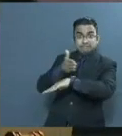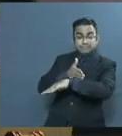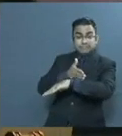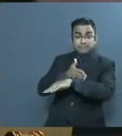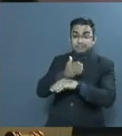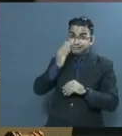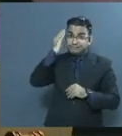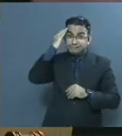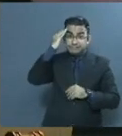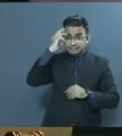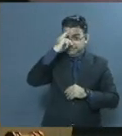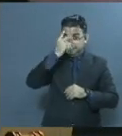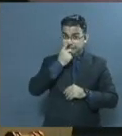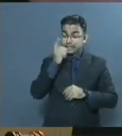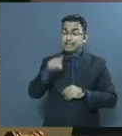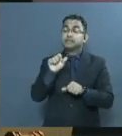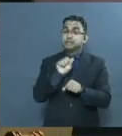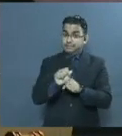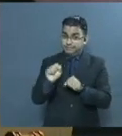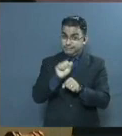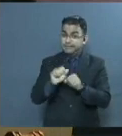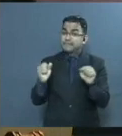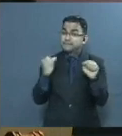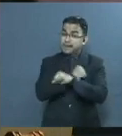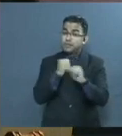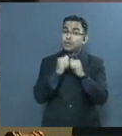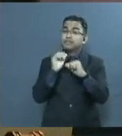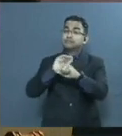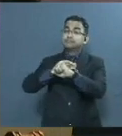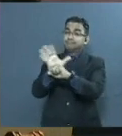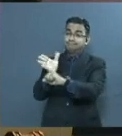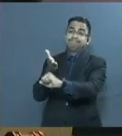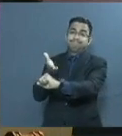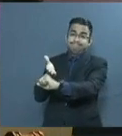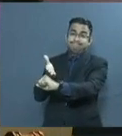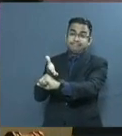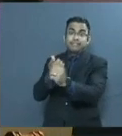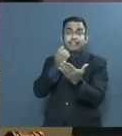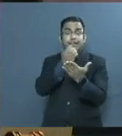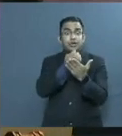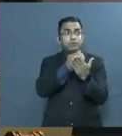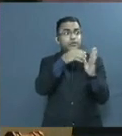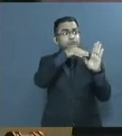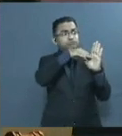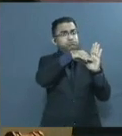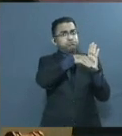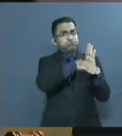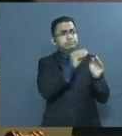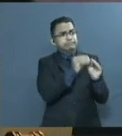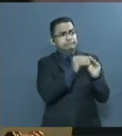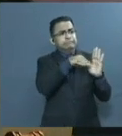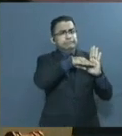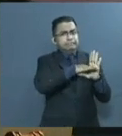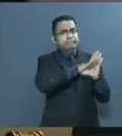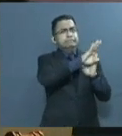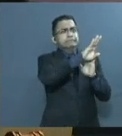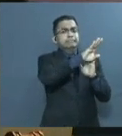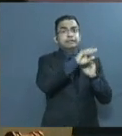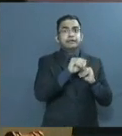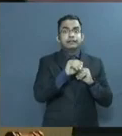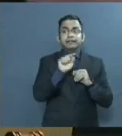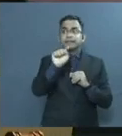recursos al servicio de la lucha contra la pandemia, la recuperación de la economía y la reconstrucción de la